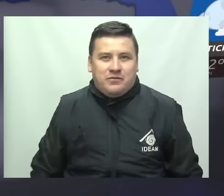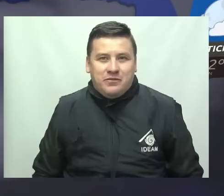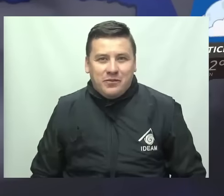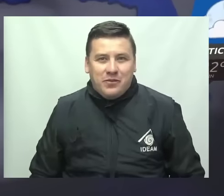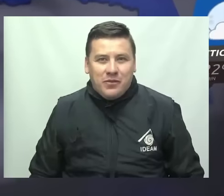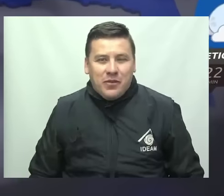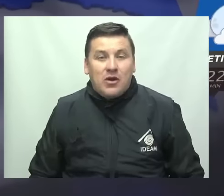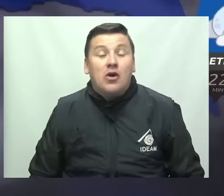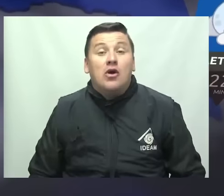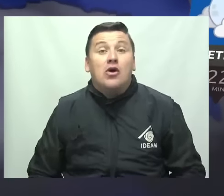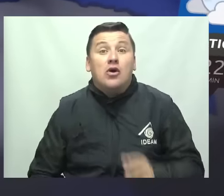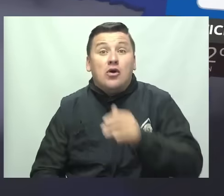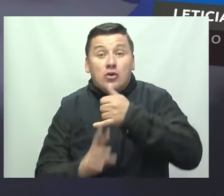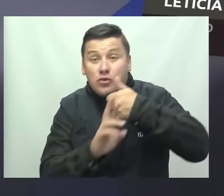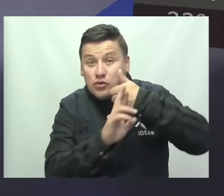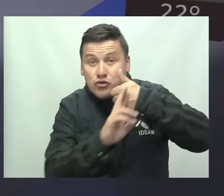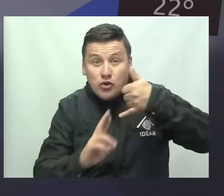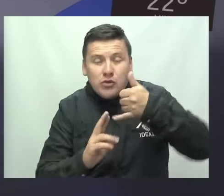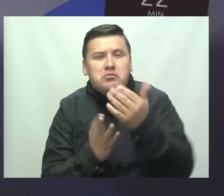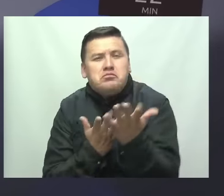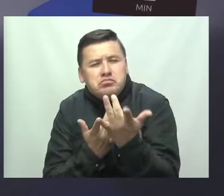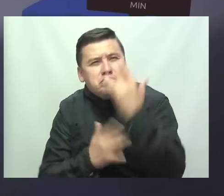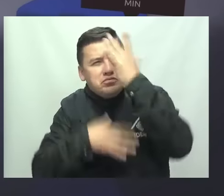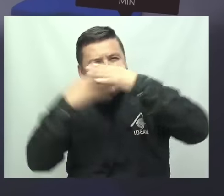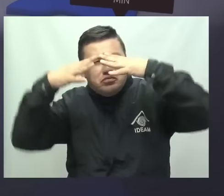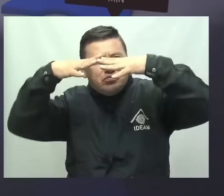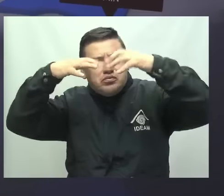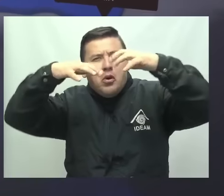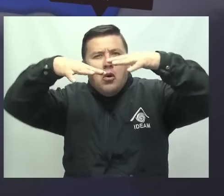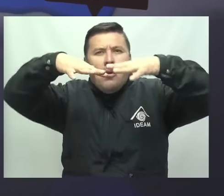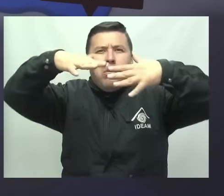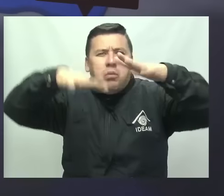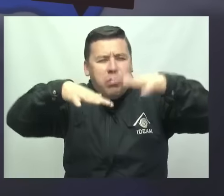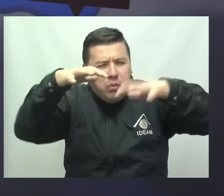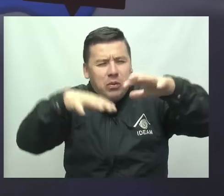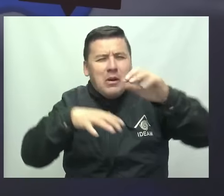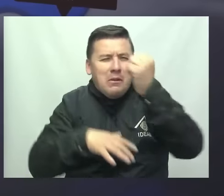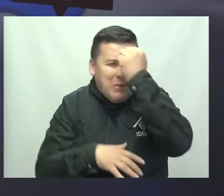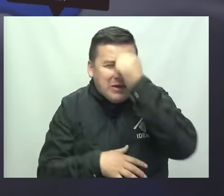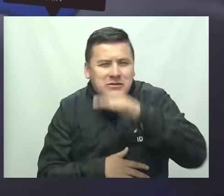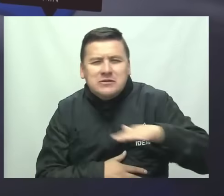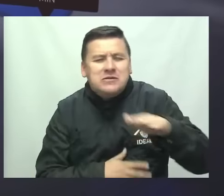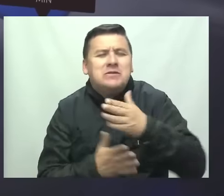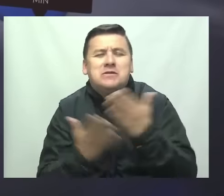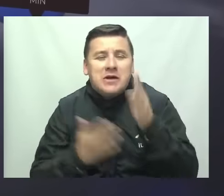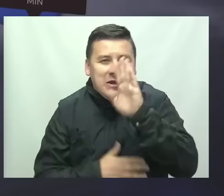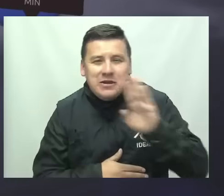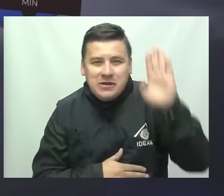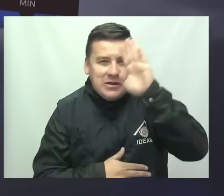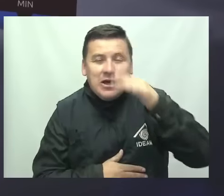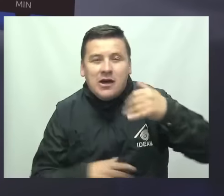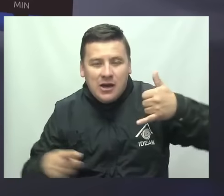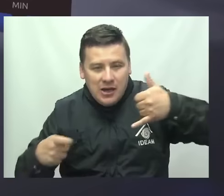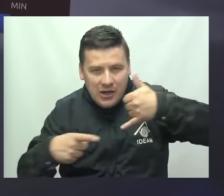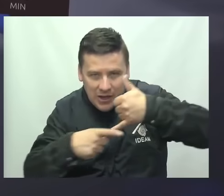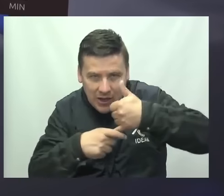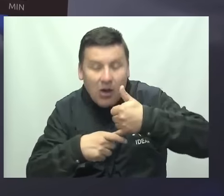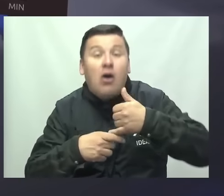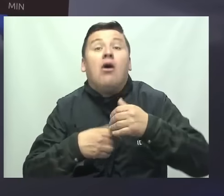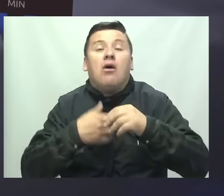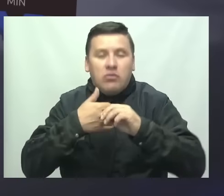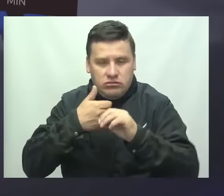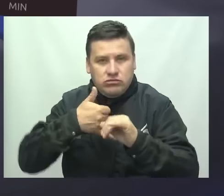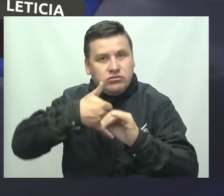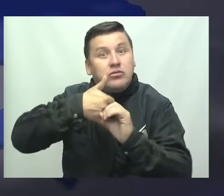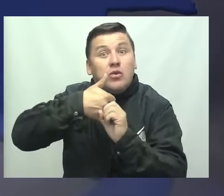Hacia el sur del país esperamos cielos cubiertos y cargados ocasionando precipitaciones en el departamento del Amazonas, Guainía y Baupés.